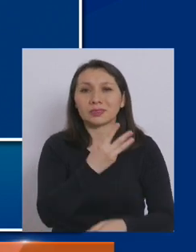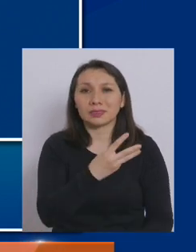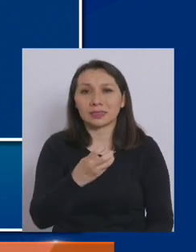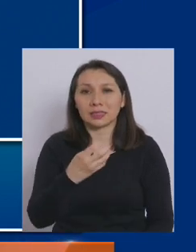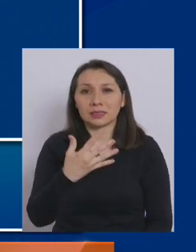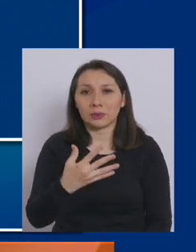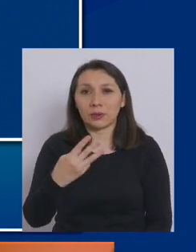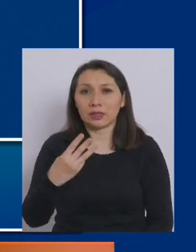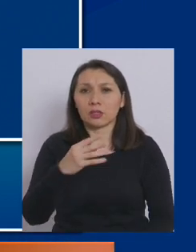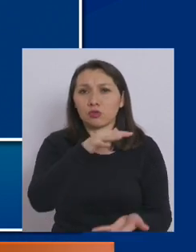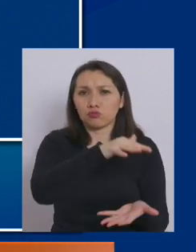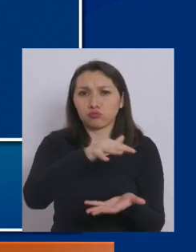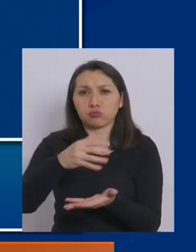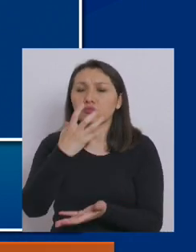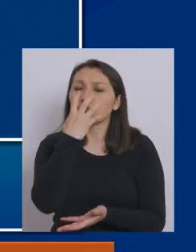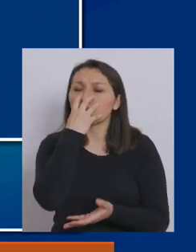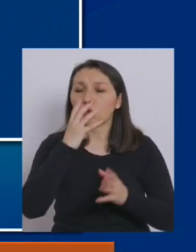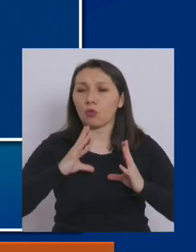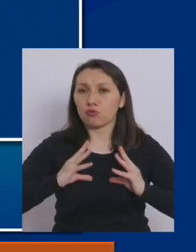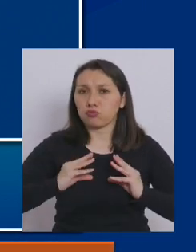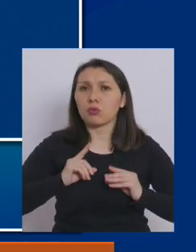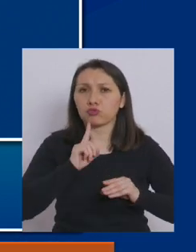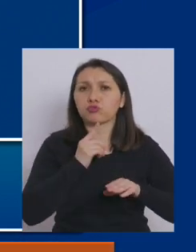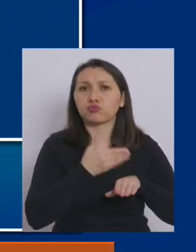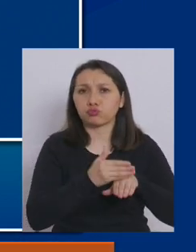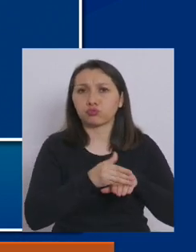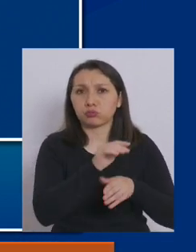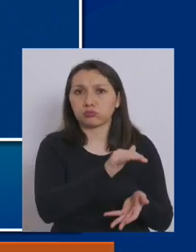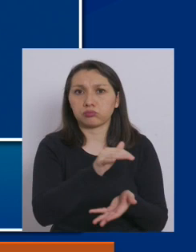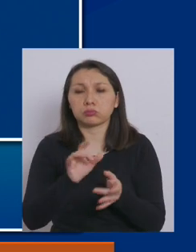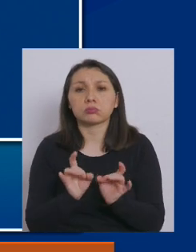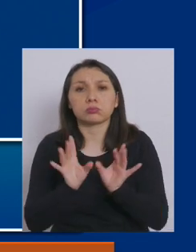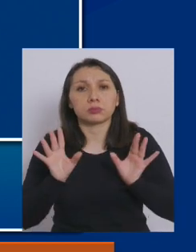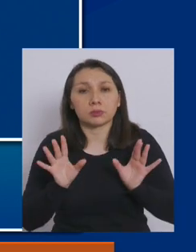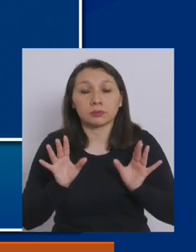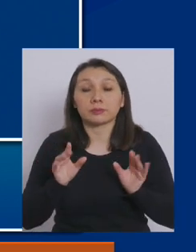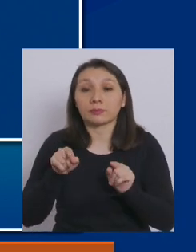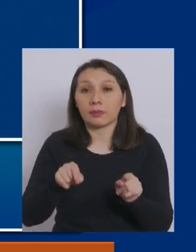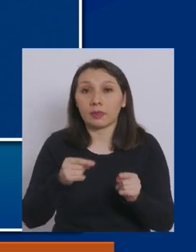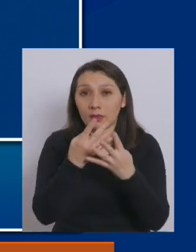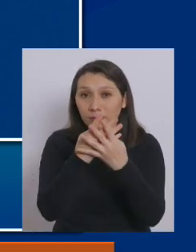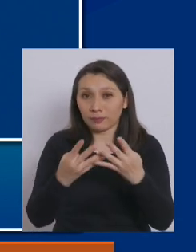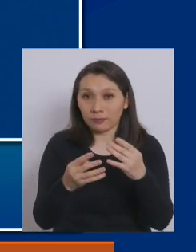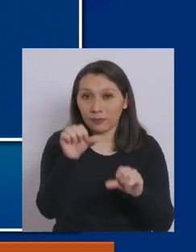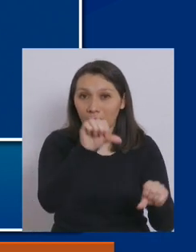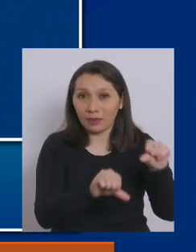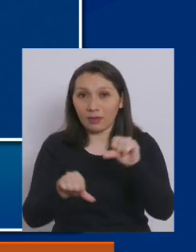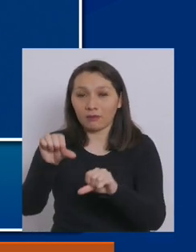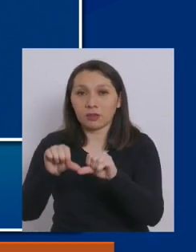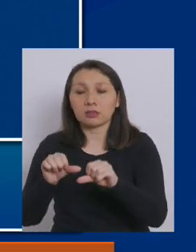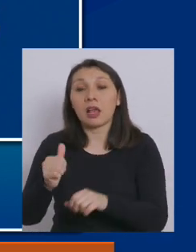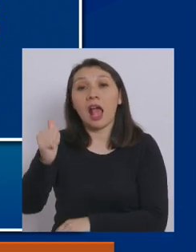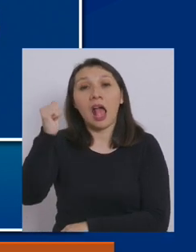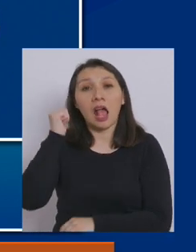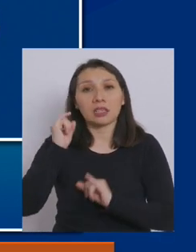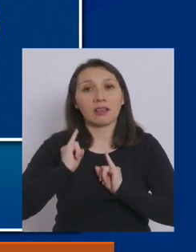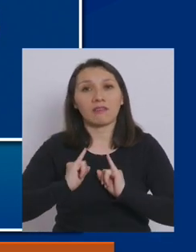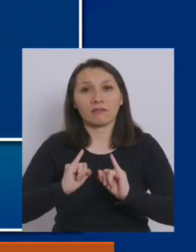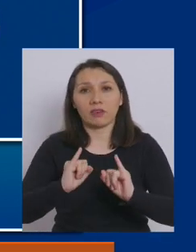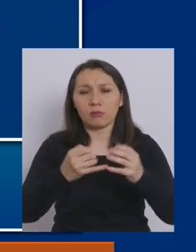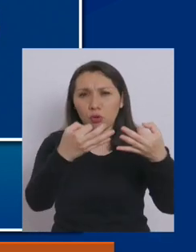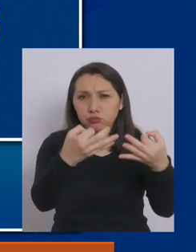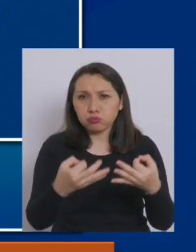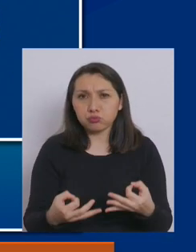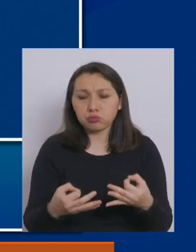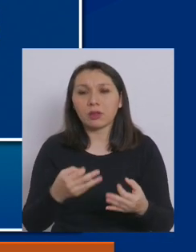353 ventiladores disponibles. En cuanto a la Red de Laboratorios, ayer se informaron los